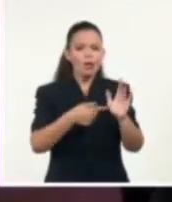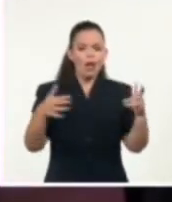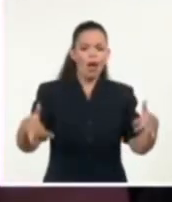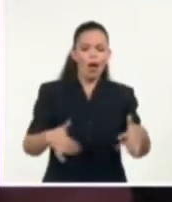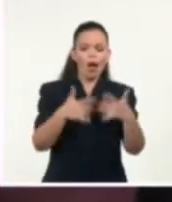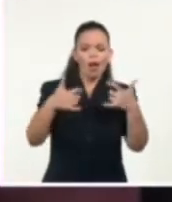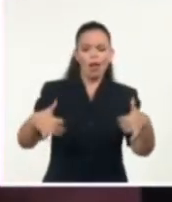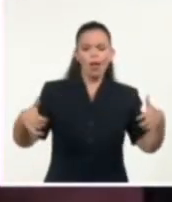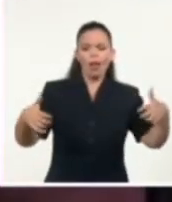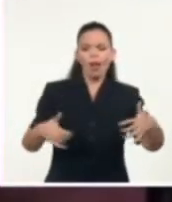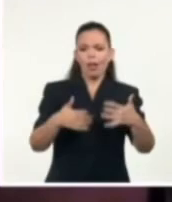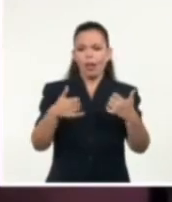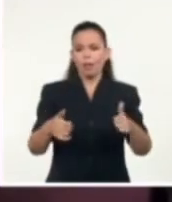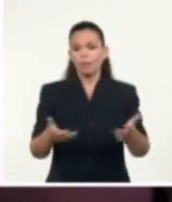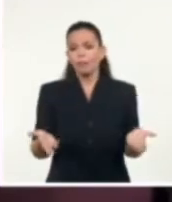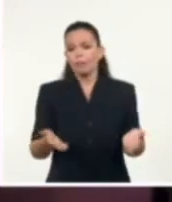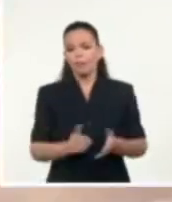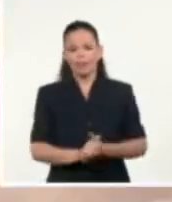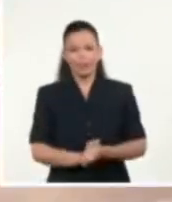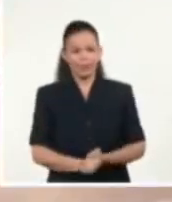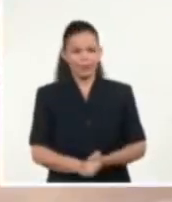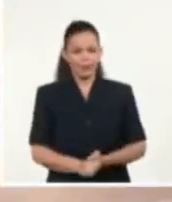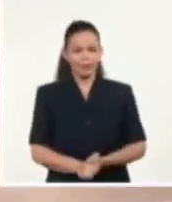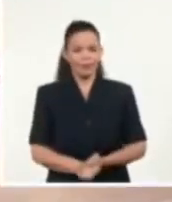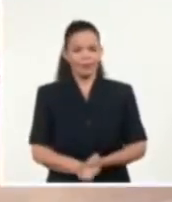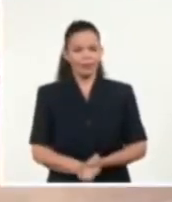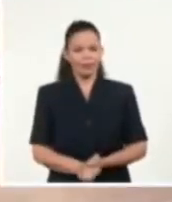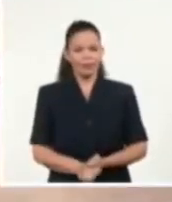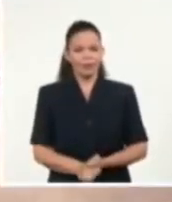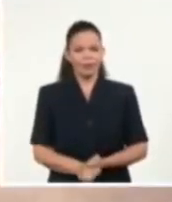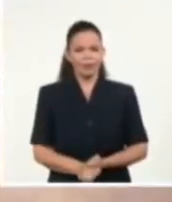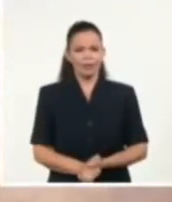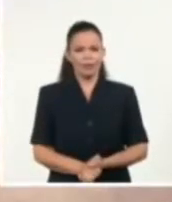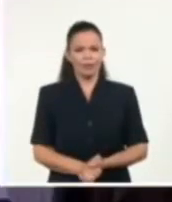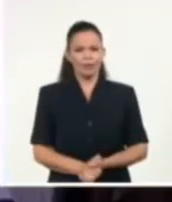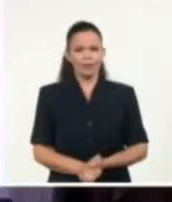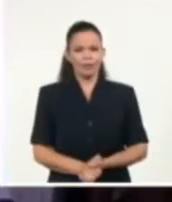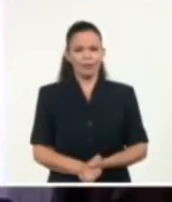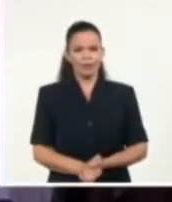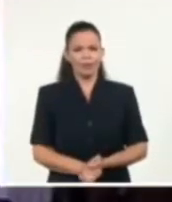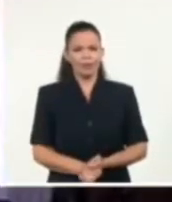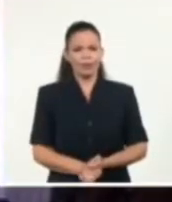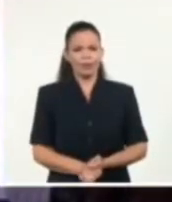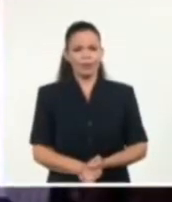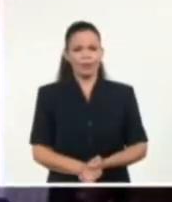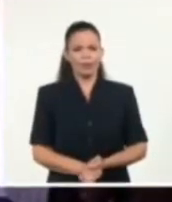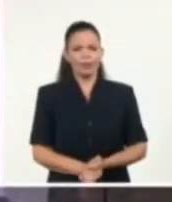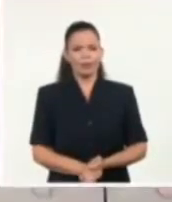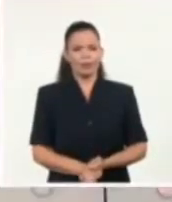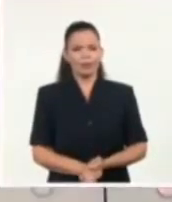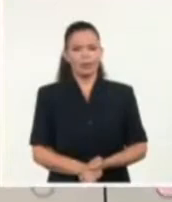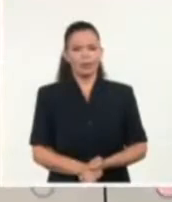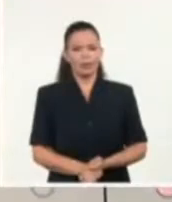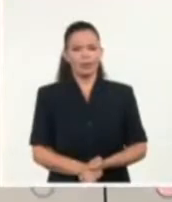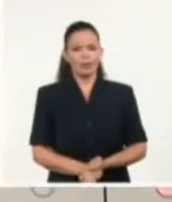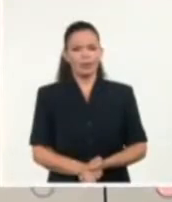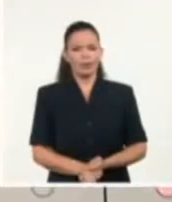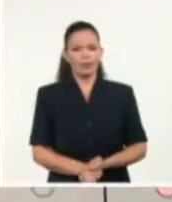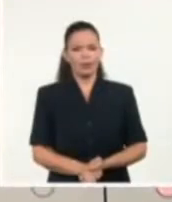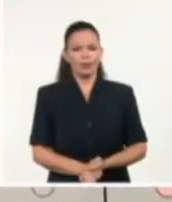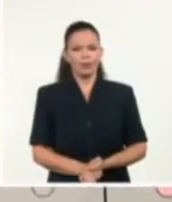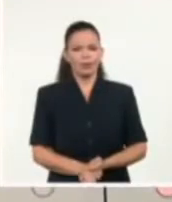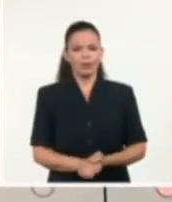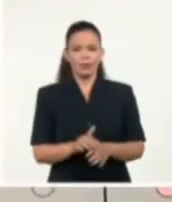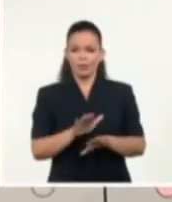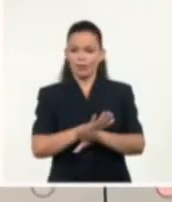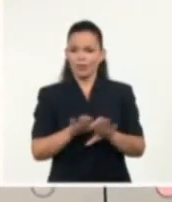Cuba. En Matanzas, Agnia Díaz Baez, Sistema Informativo de la Televisión Cubana. Con esta